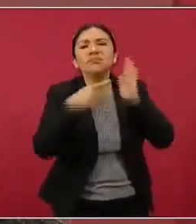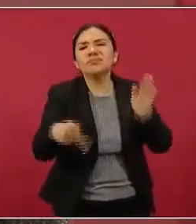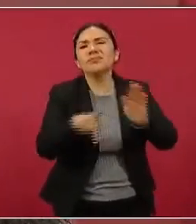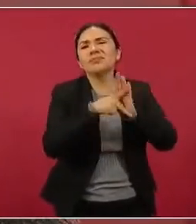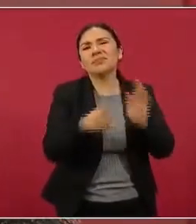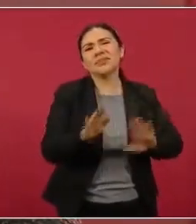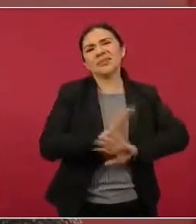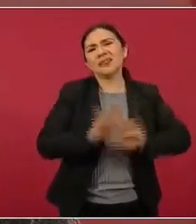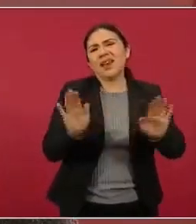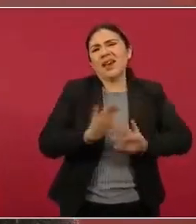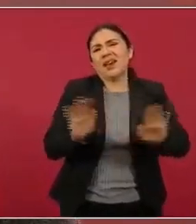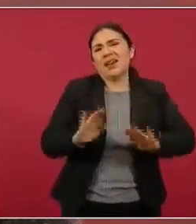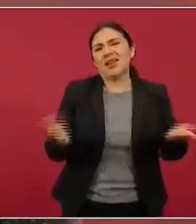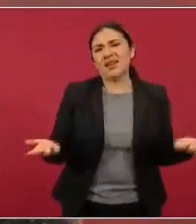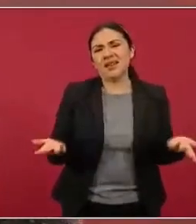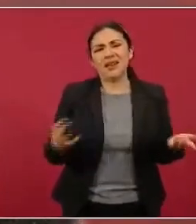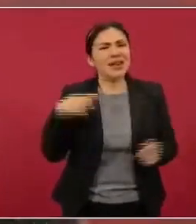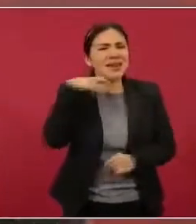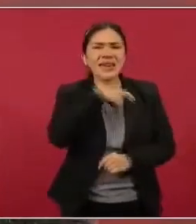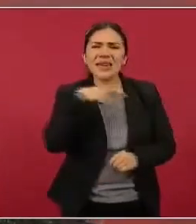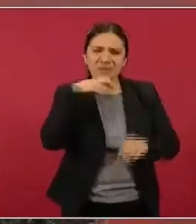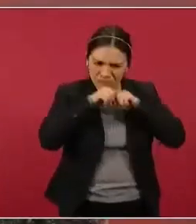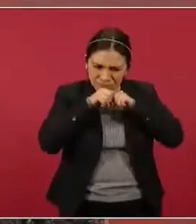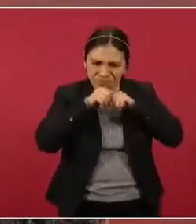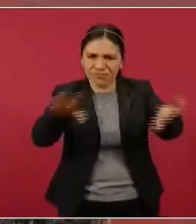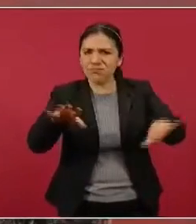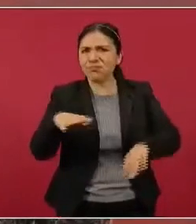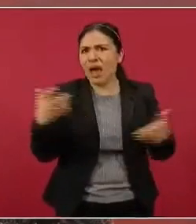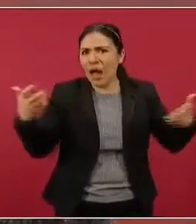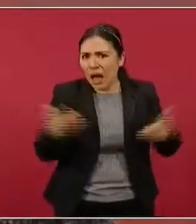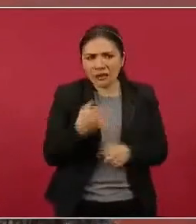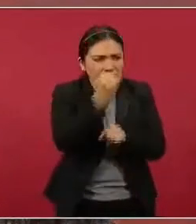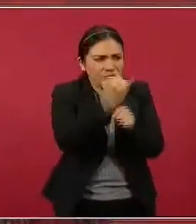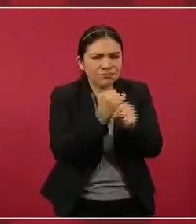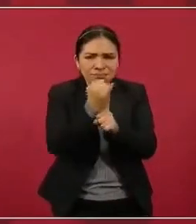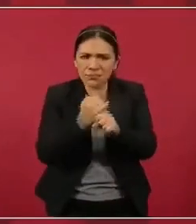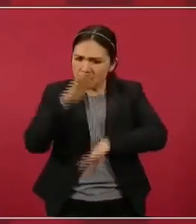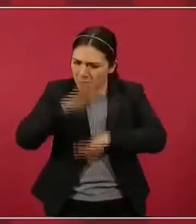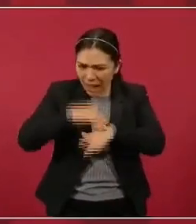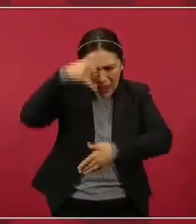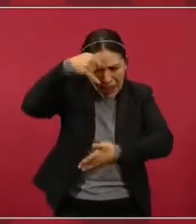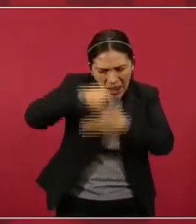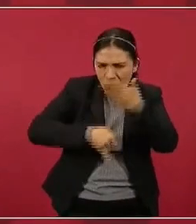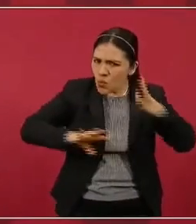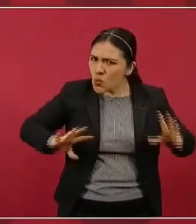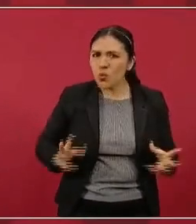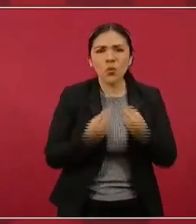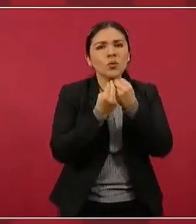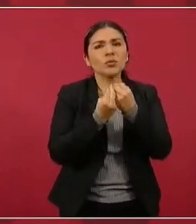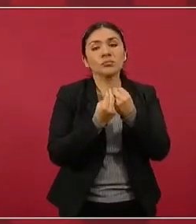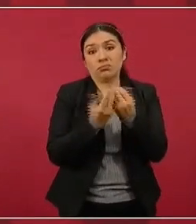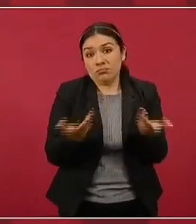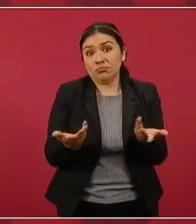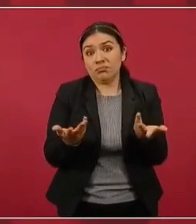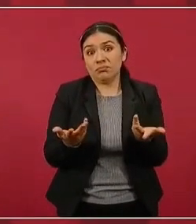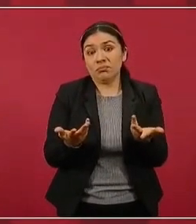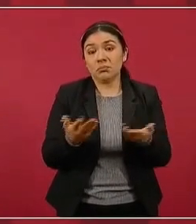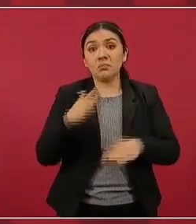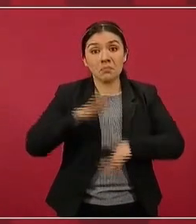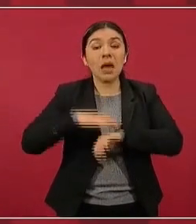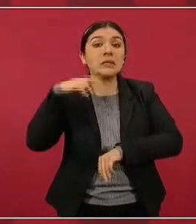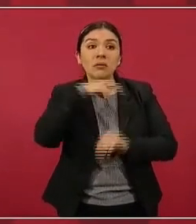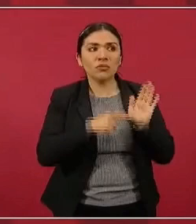No, que ya sea rápido, que sea expedito, lo más que se pueda, todo, que salga